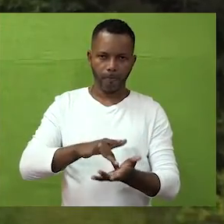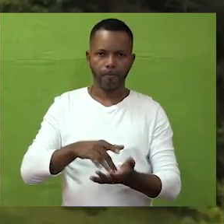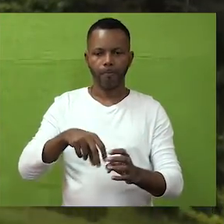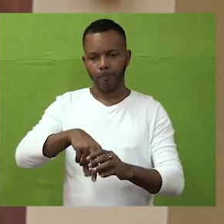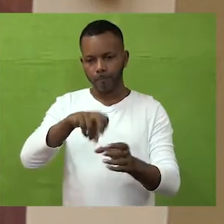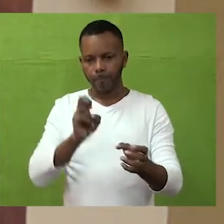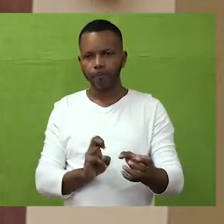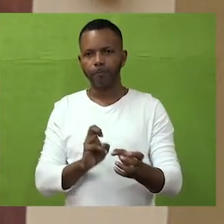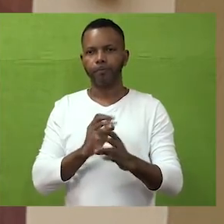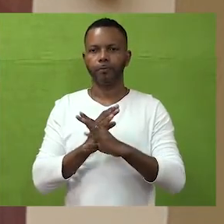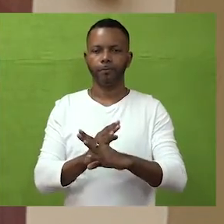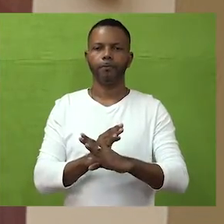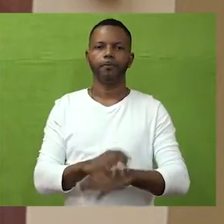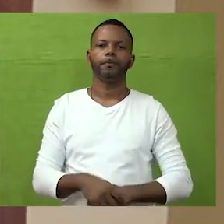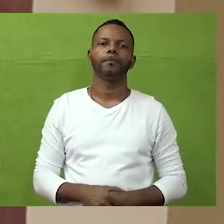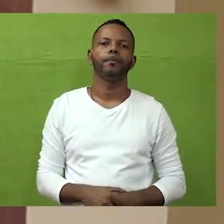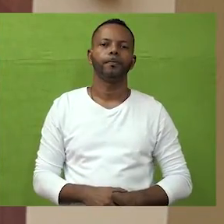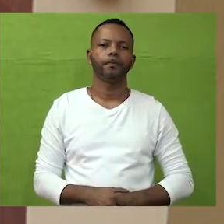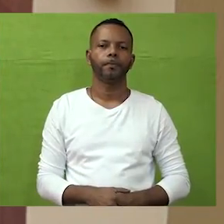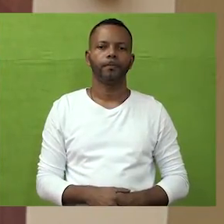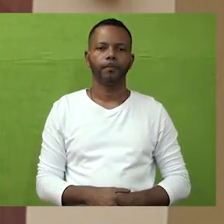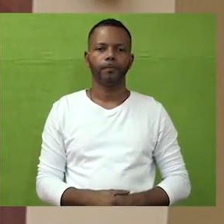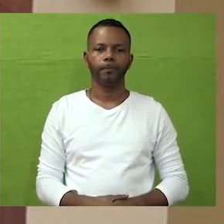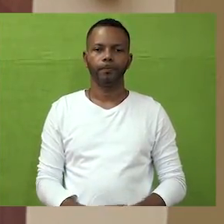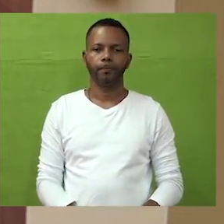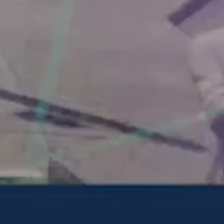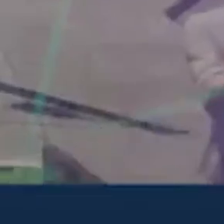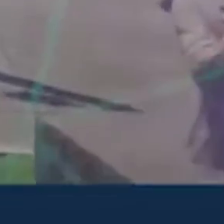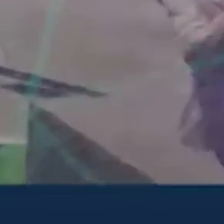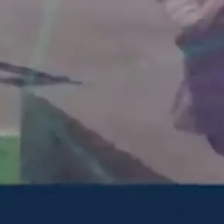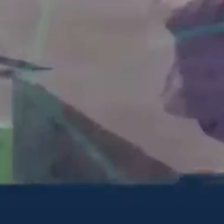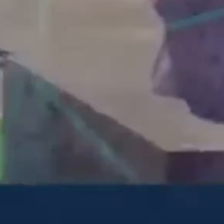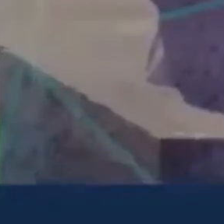Pacífico nosotros vamos a lograr salir de estas medidas.